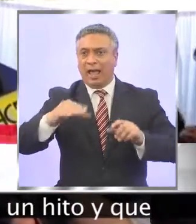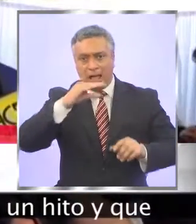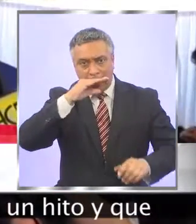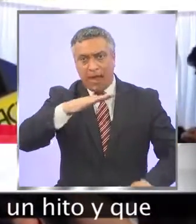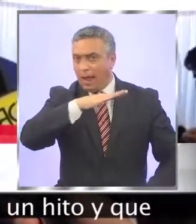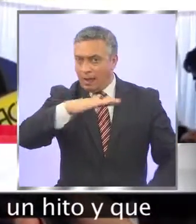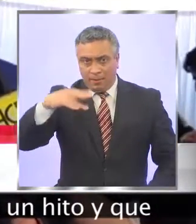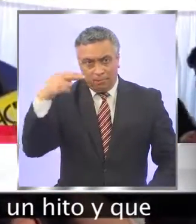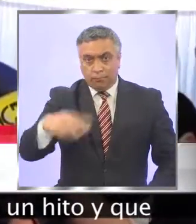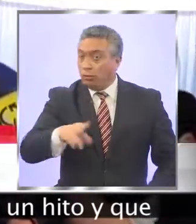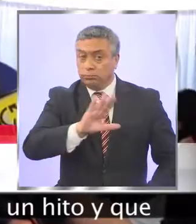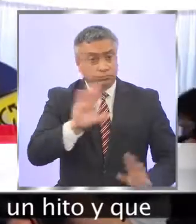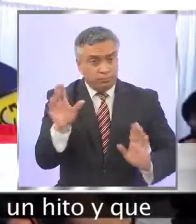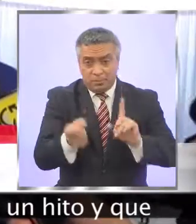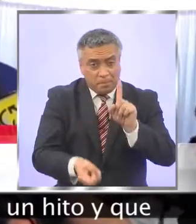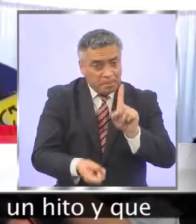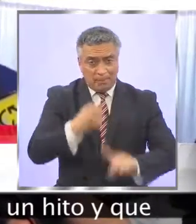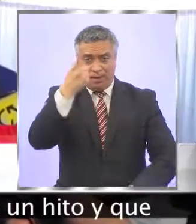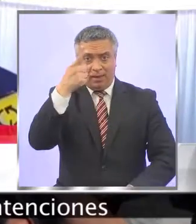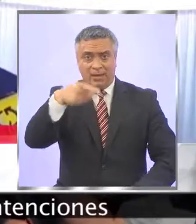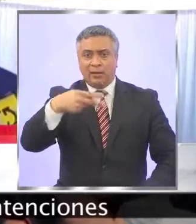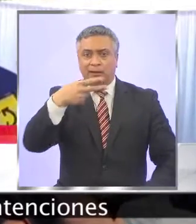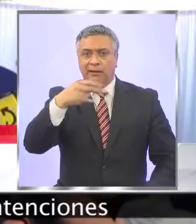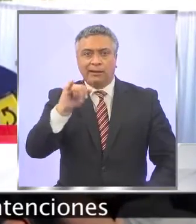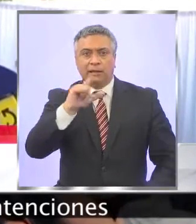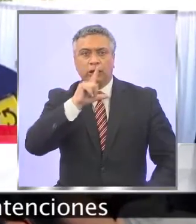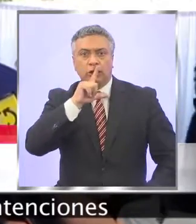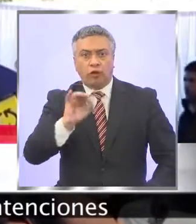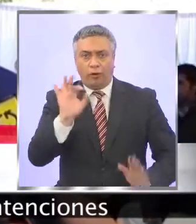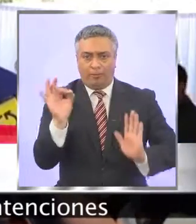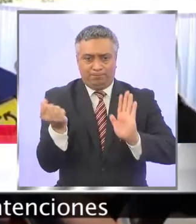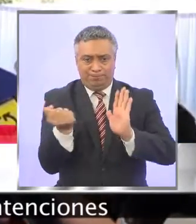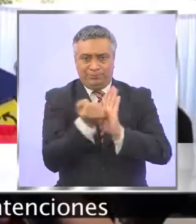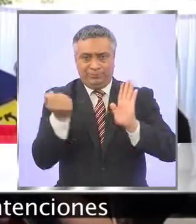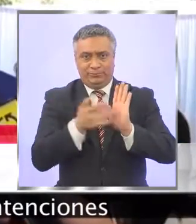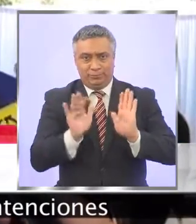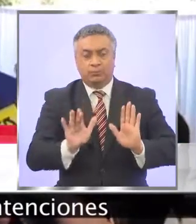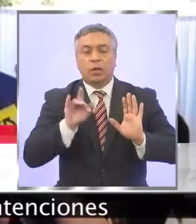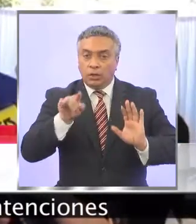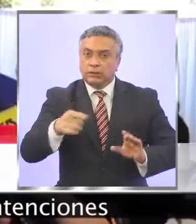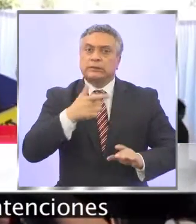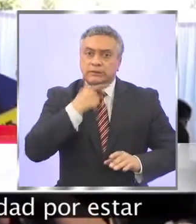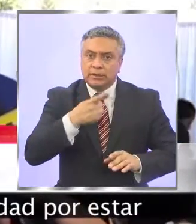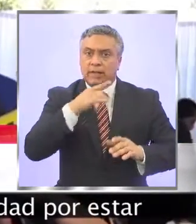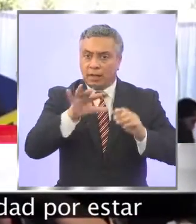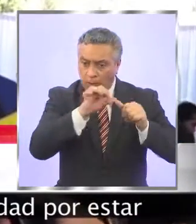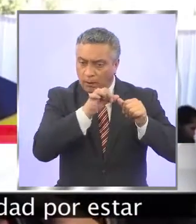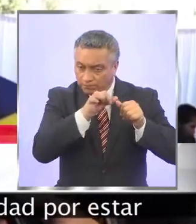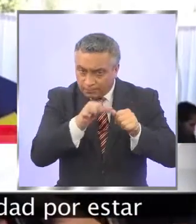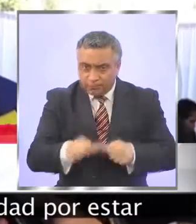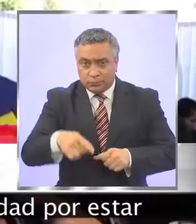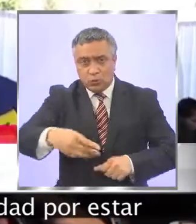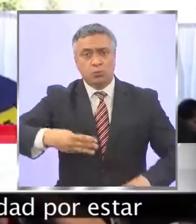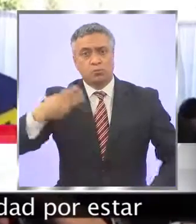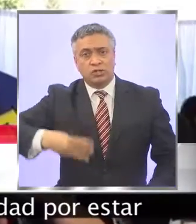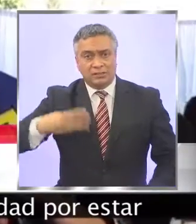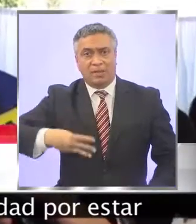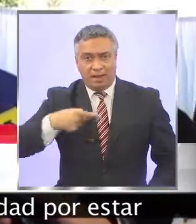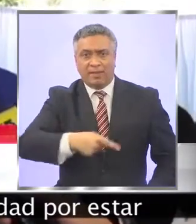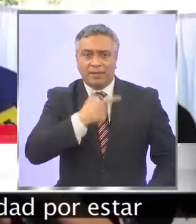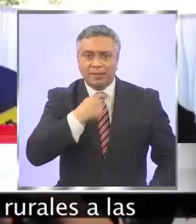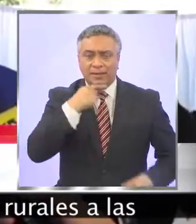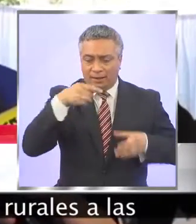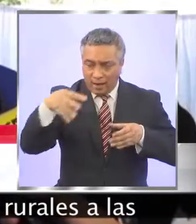Juvenil Rural, que marca un hito y que es una clara muestra de las intenciones permanentes de esta municipalidad